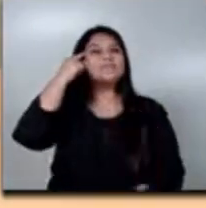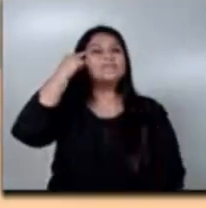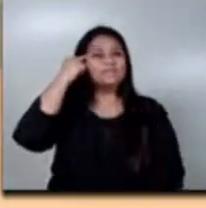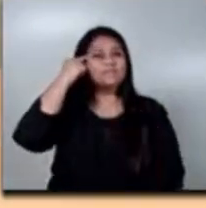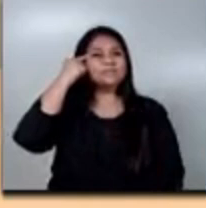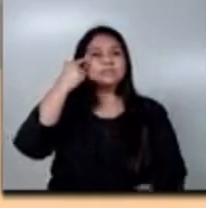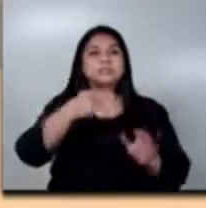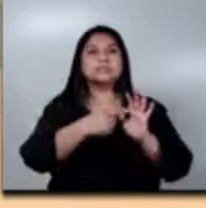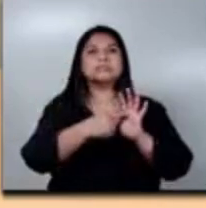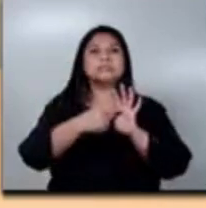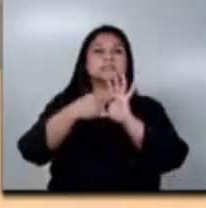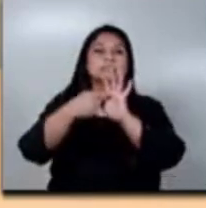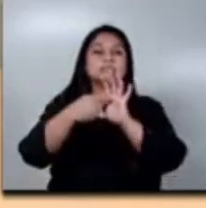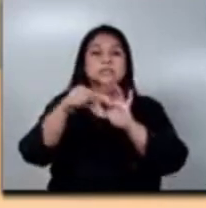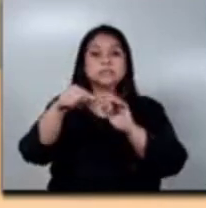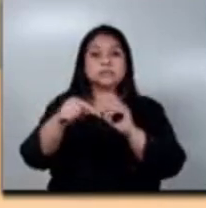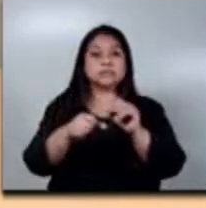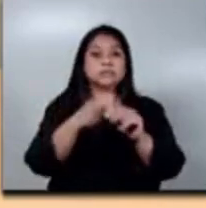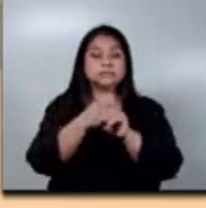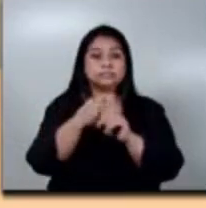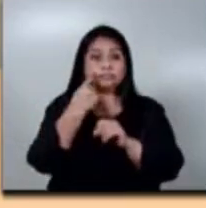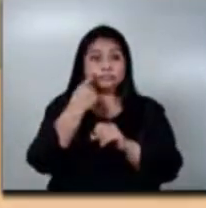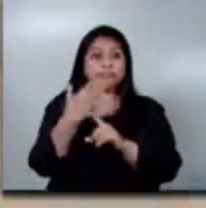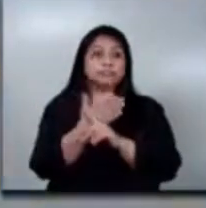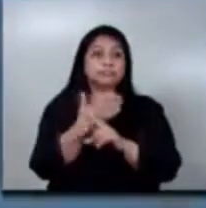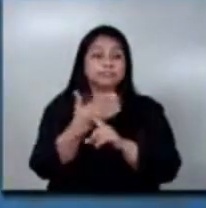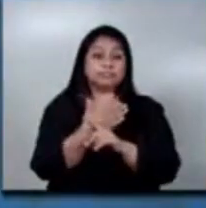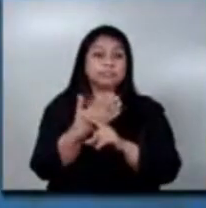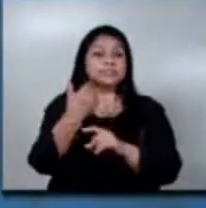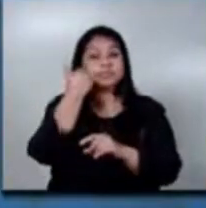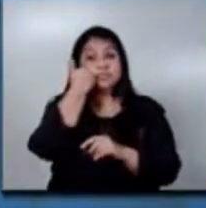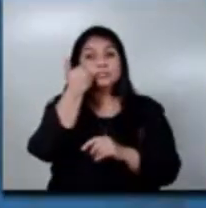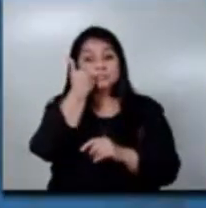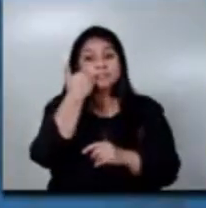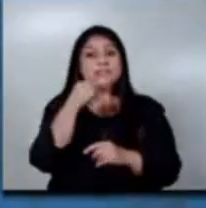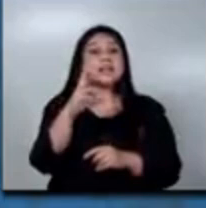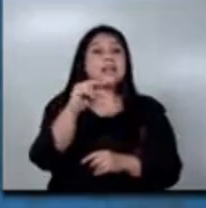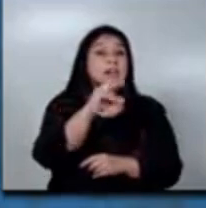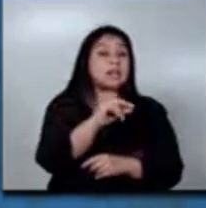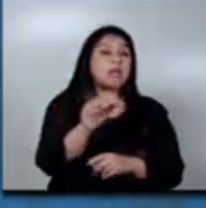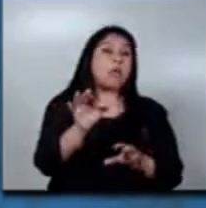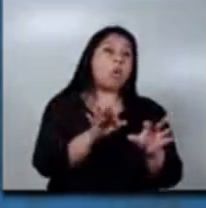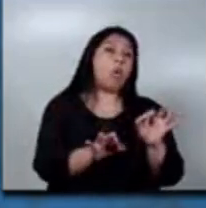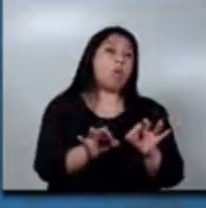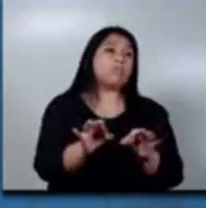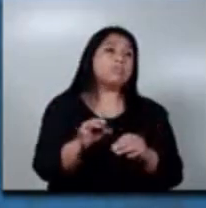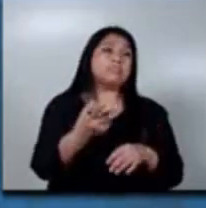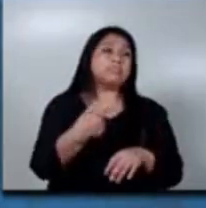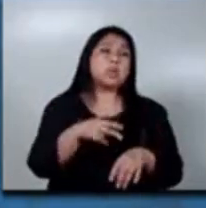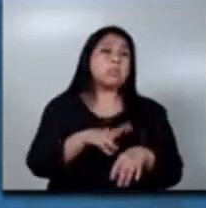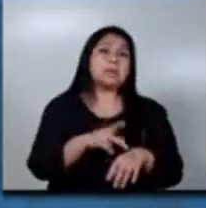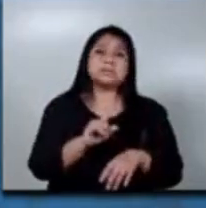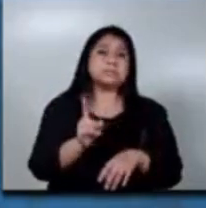visibilizar y sensibilizar en relación a la problemática de las enfermedades raras o poco frecuentes. Y se pensó